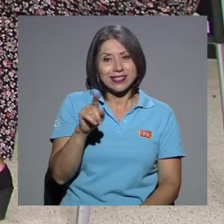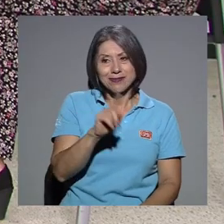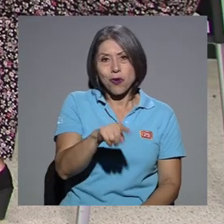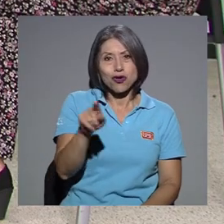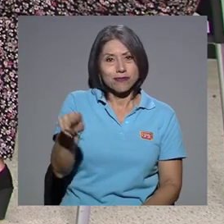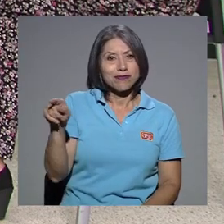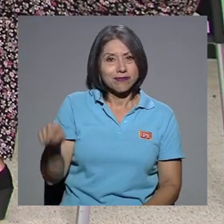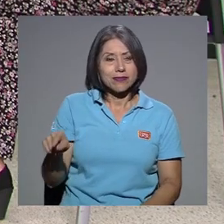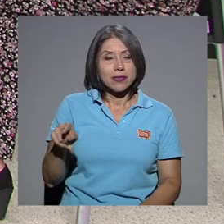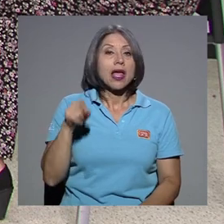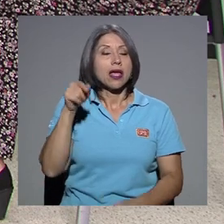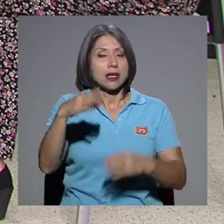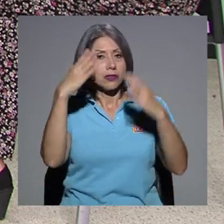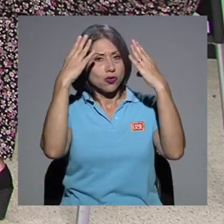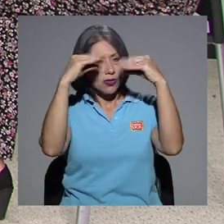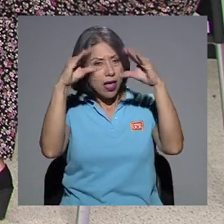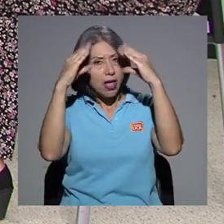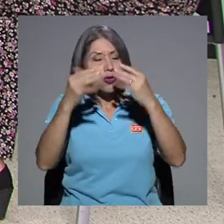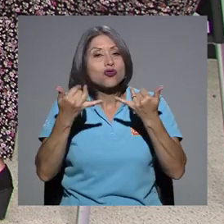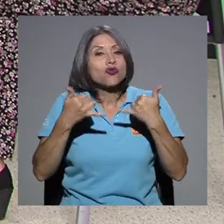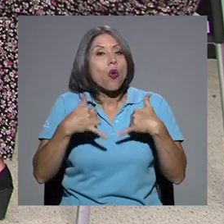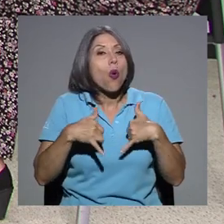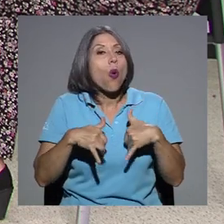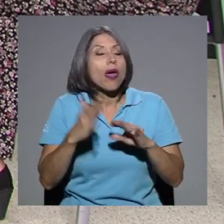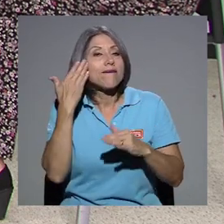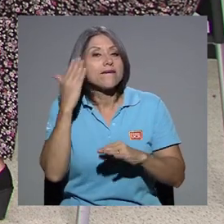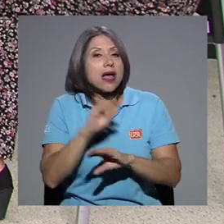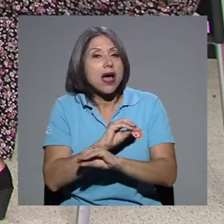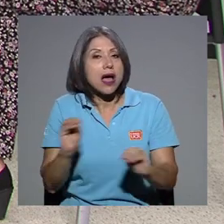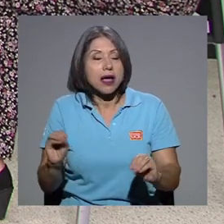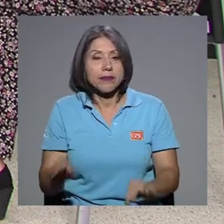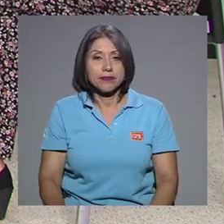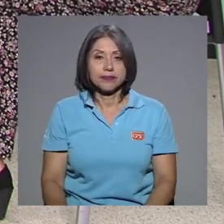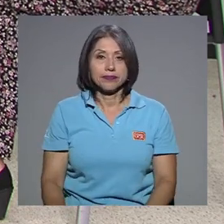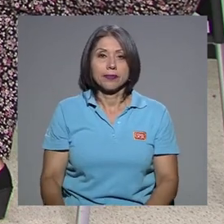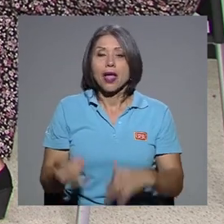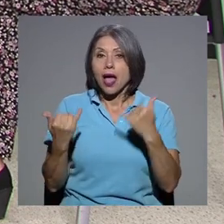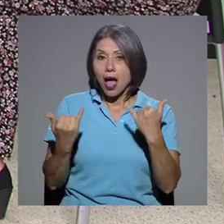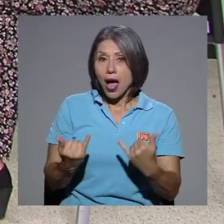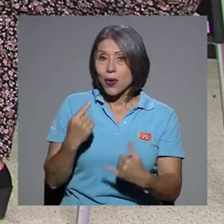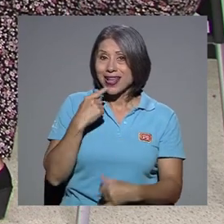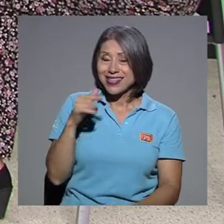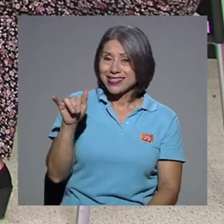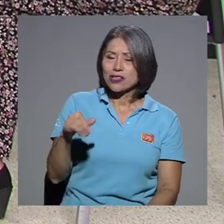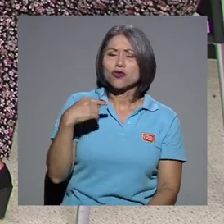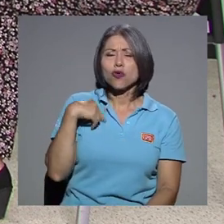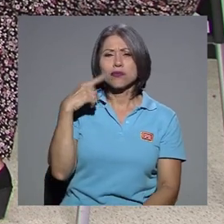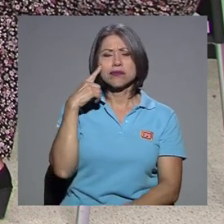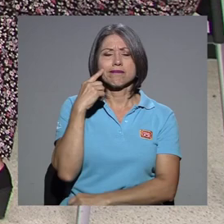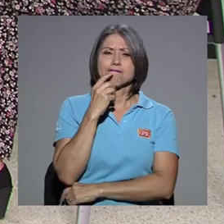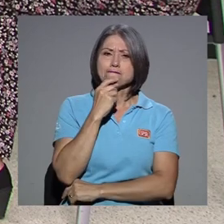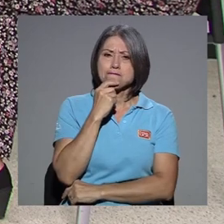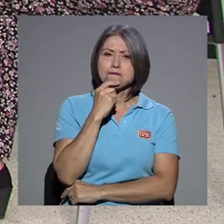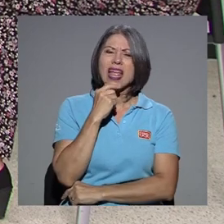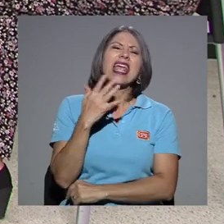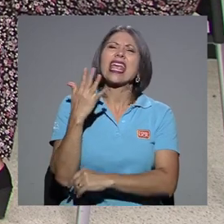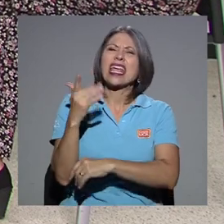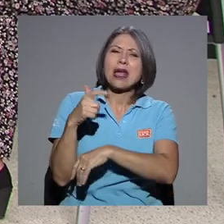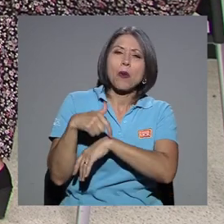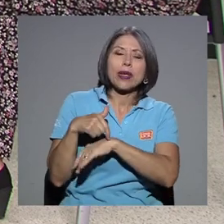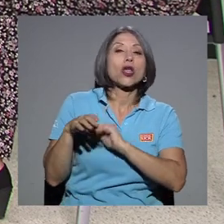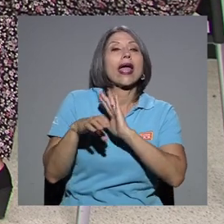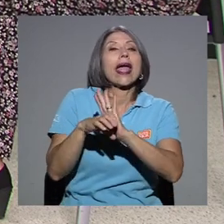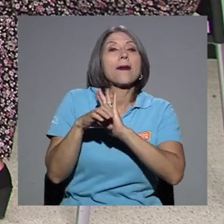esos datos todavía están preliminares. Ok. Ahora que dice eso, me quedé pensando, entonces, por ejemplo, en qué momento, si una